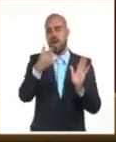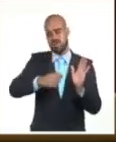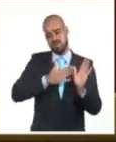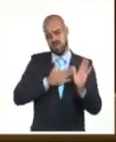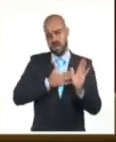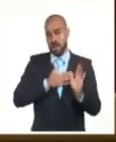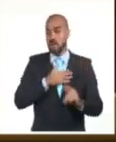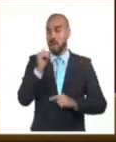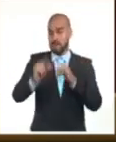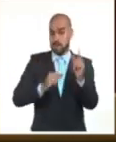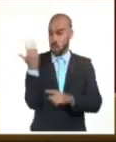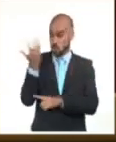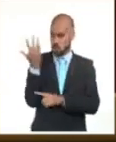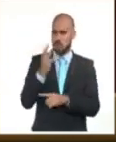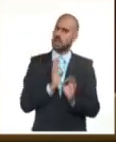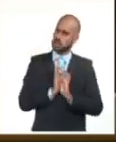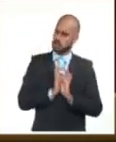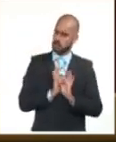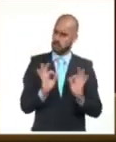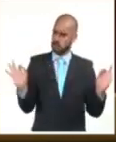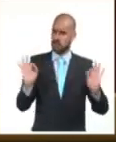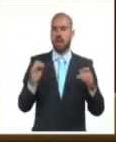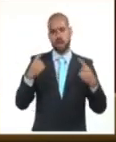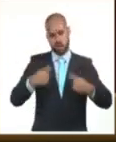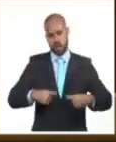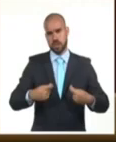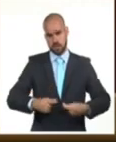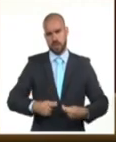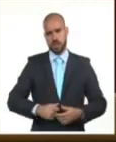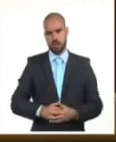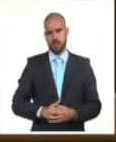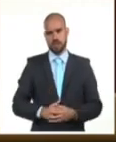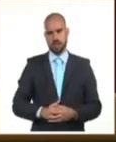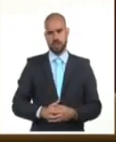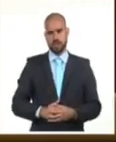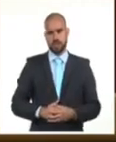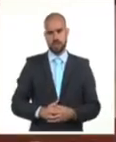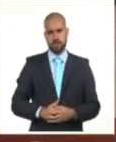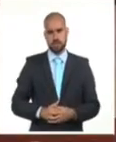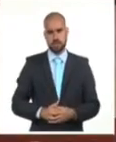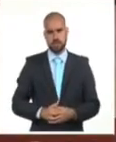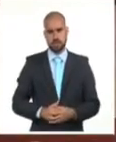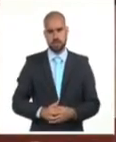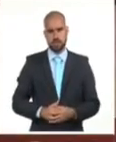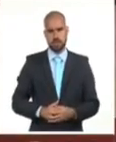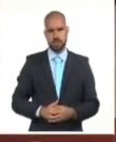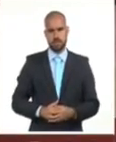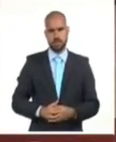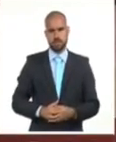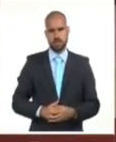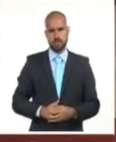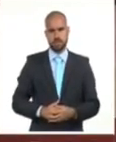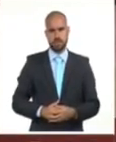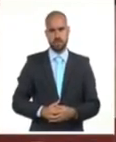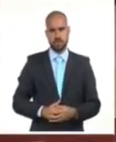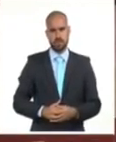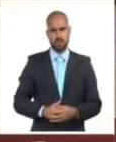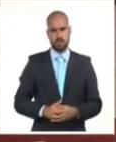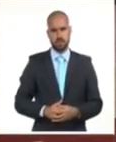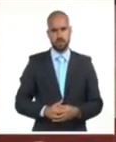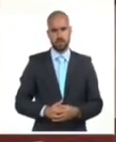ambiente sano y equilibrado, reconocido a todas las personas. Y